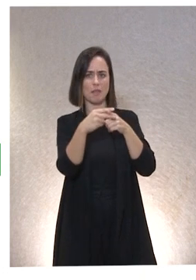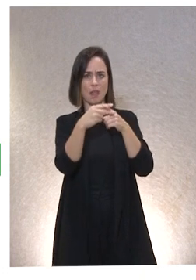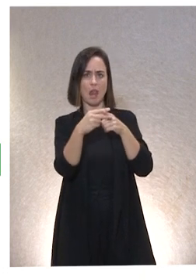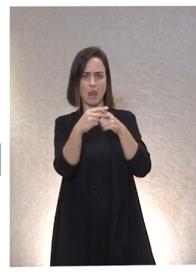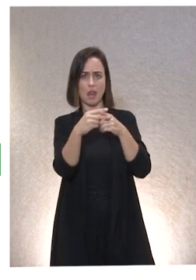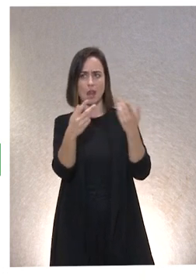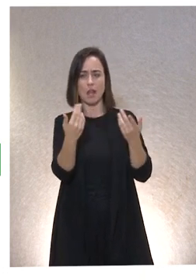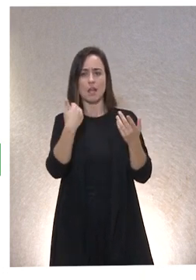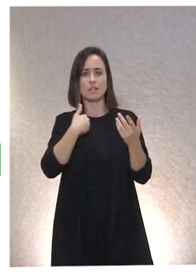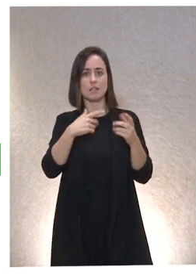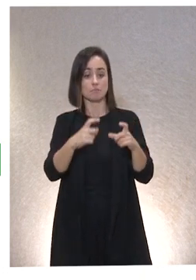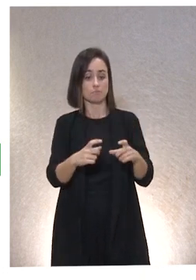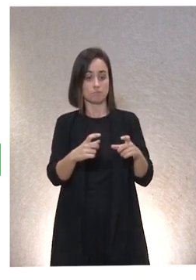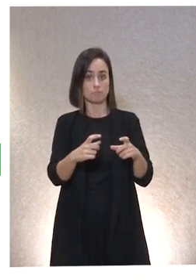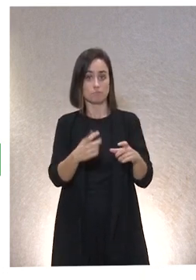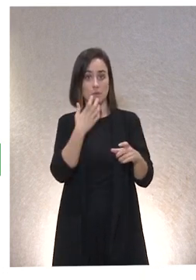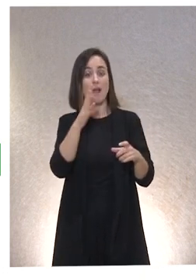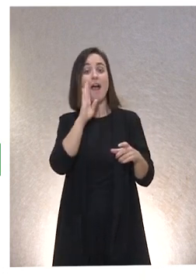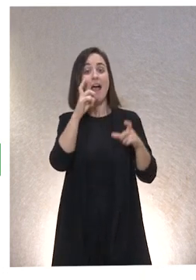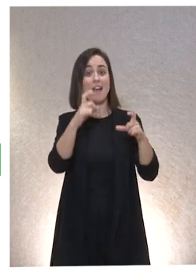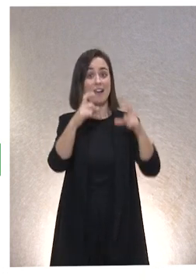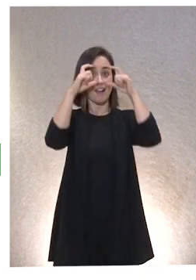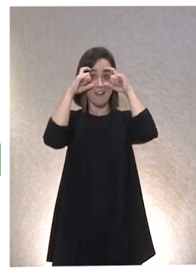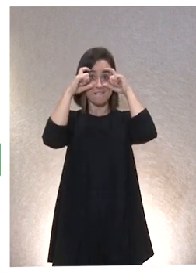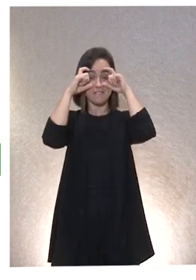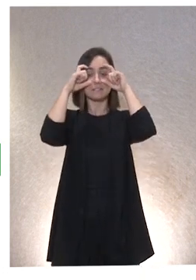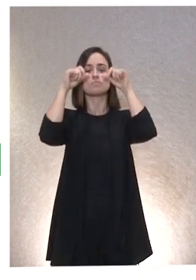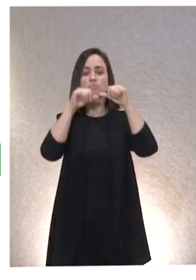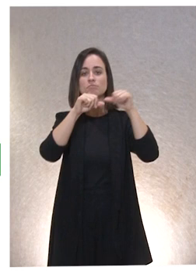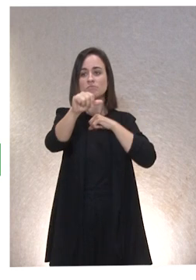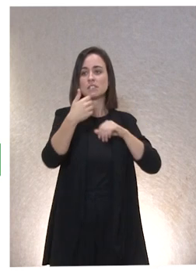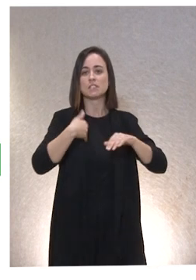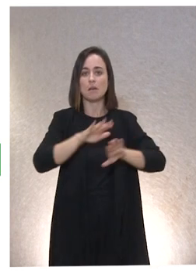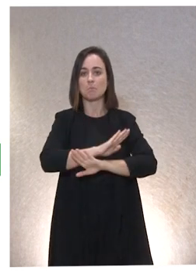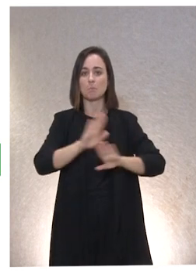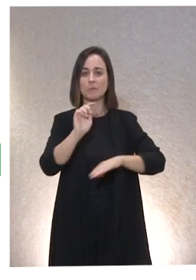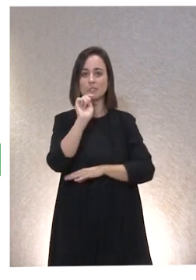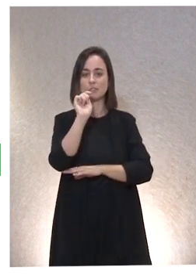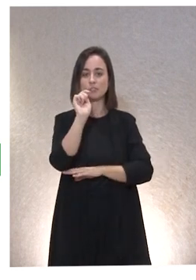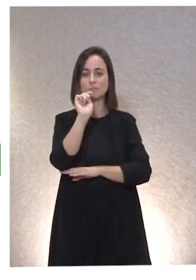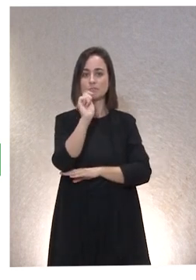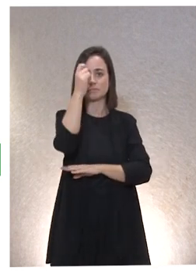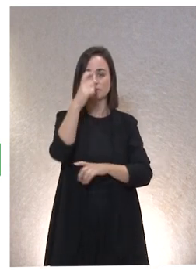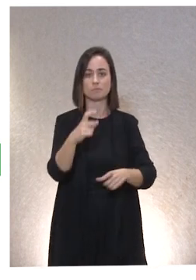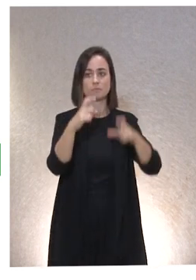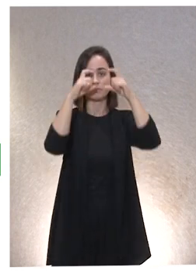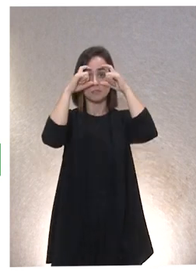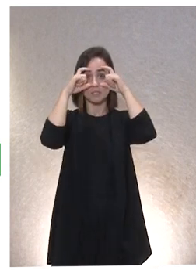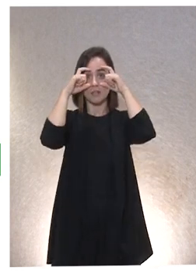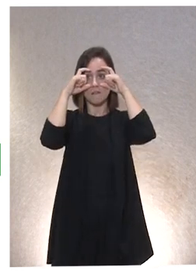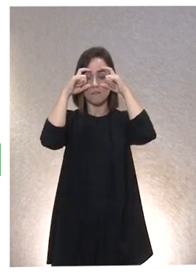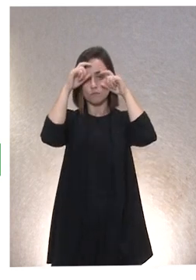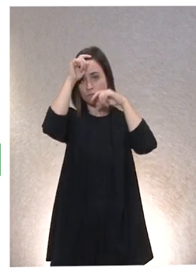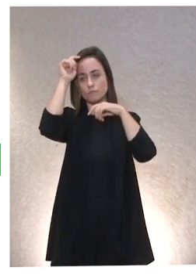y a partir de ahí me olvido. Pues, por ejemplo, llevar gafas. En llevar gafas, no olvidemos, tenemos mucho de recibido, mucho de